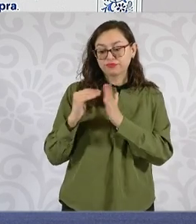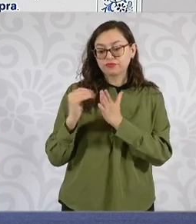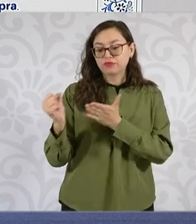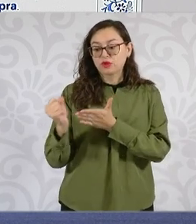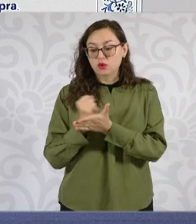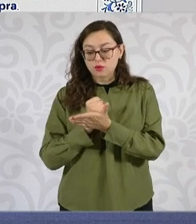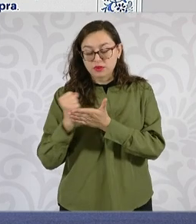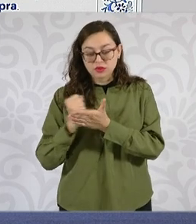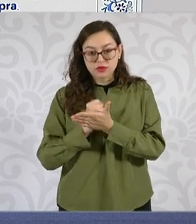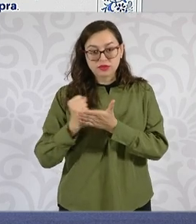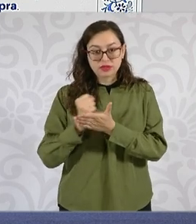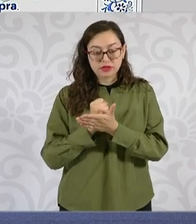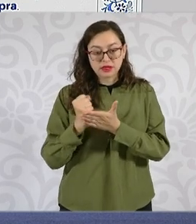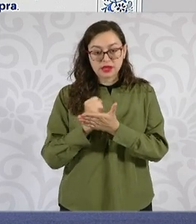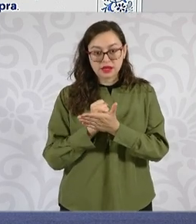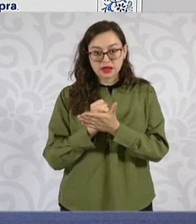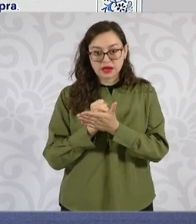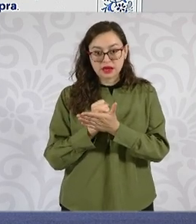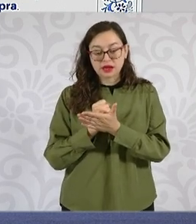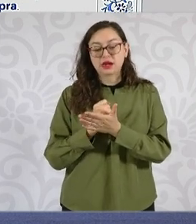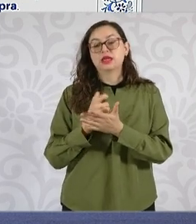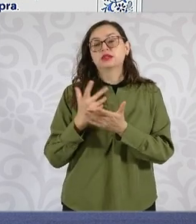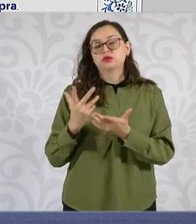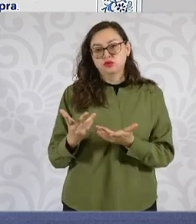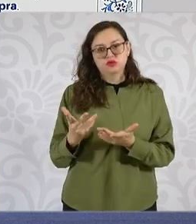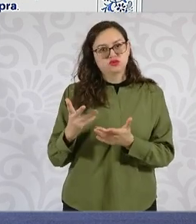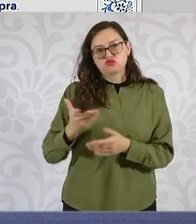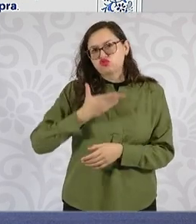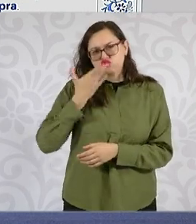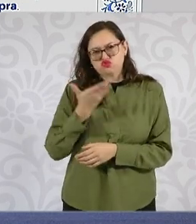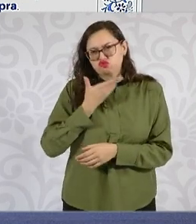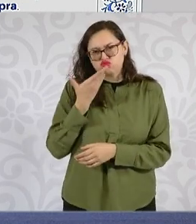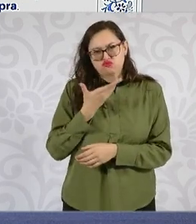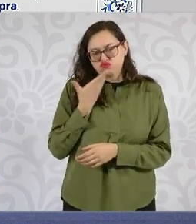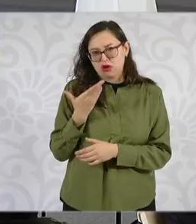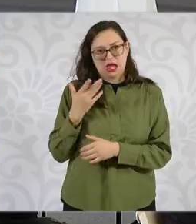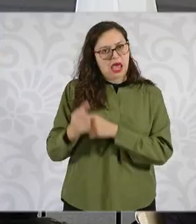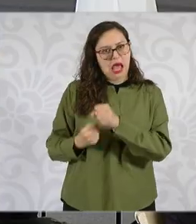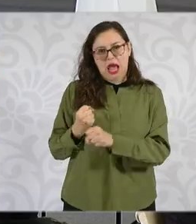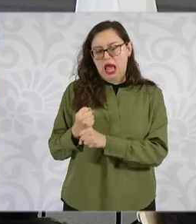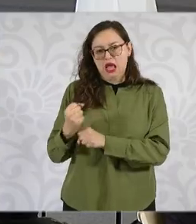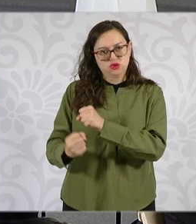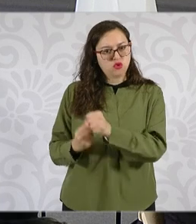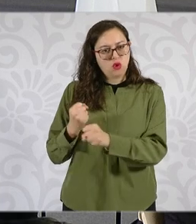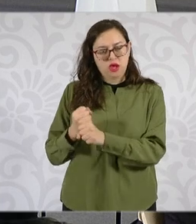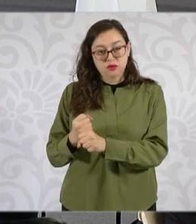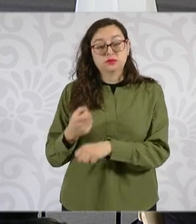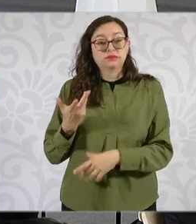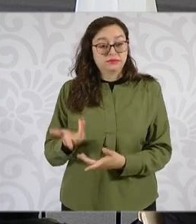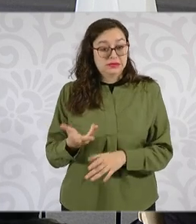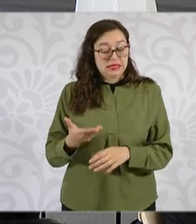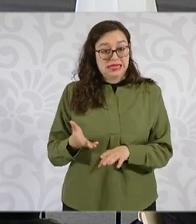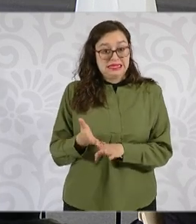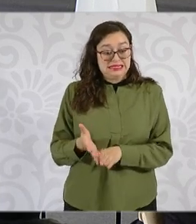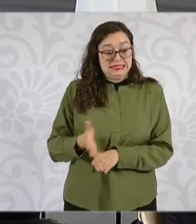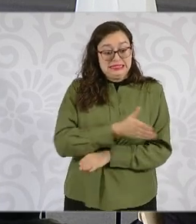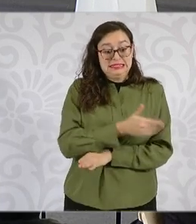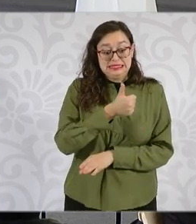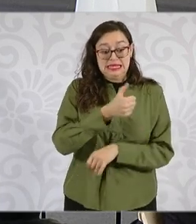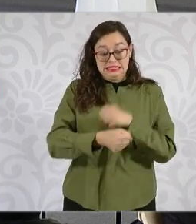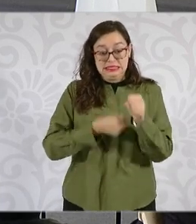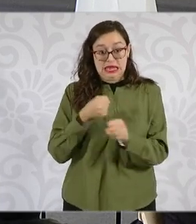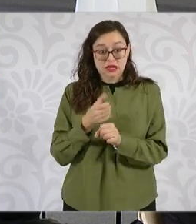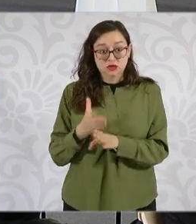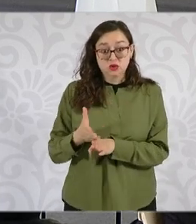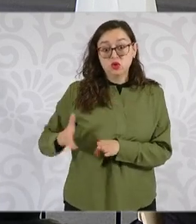ampliar vivienda del programa ordinario. En el sexenio pasado fueron más o menos un millón de créditos en los seis años.